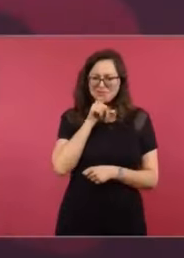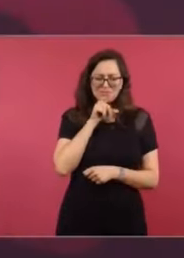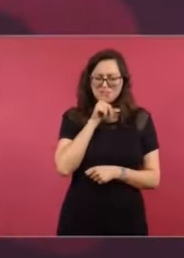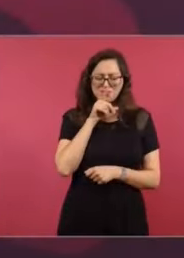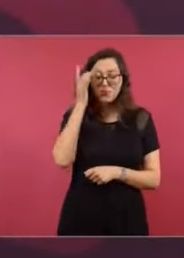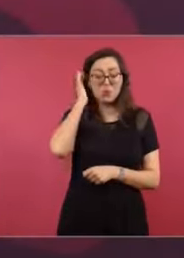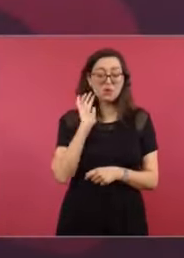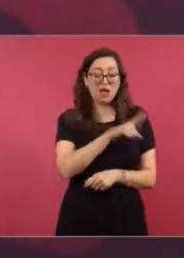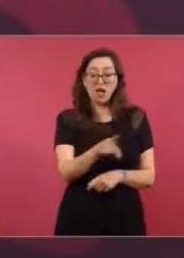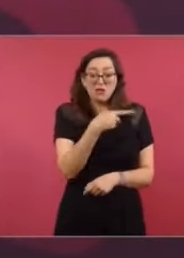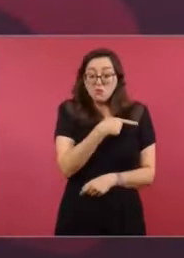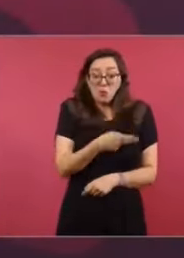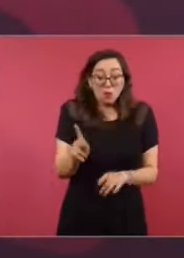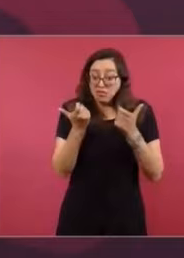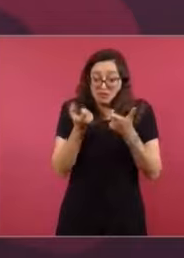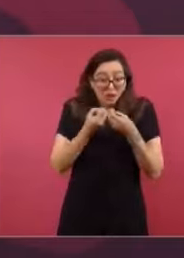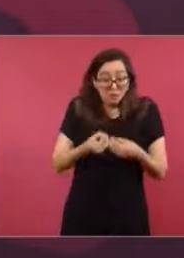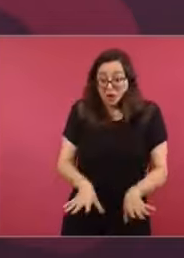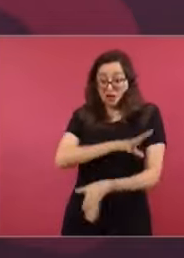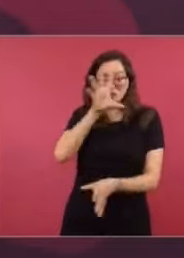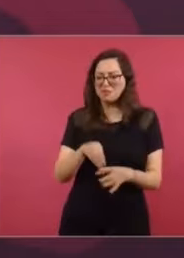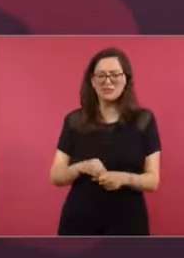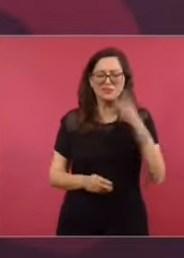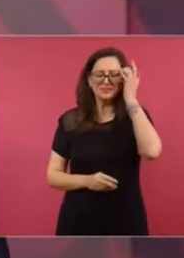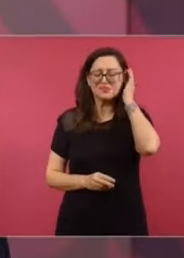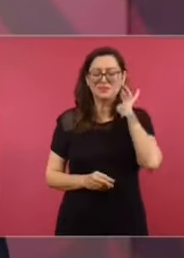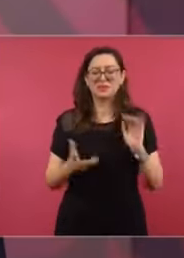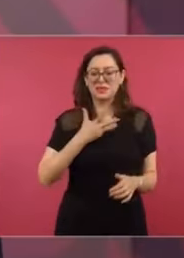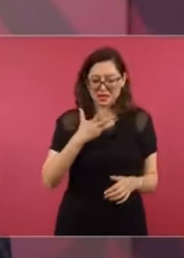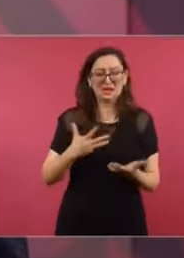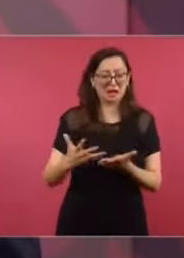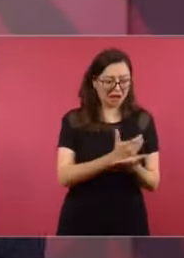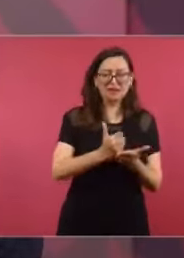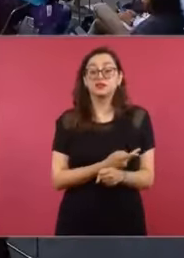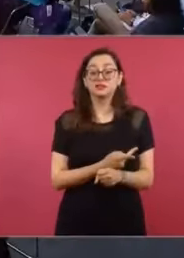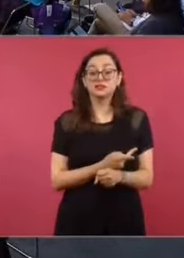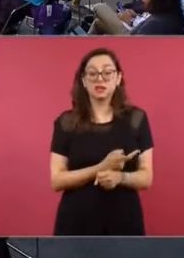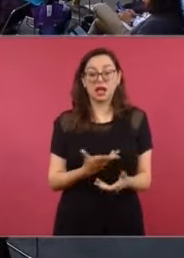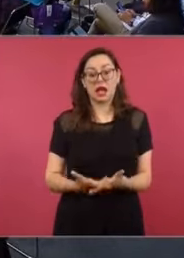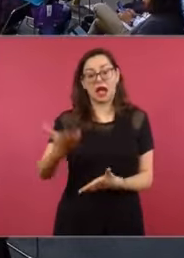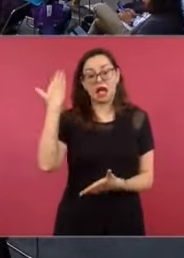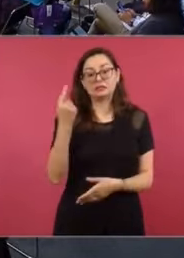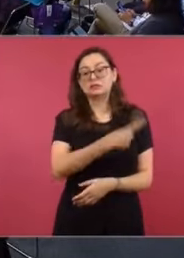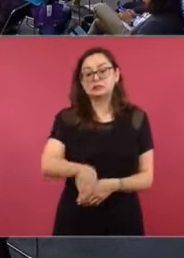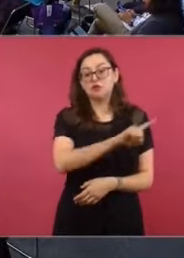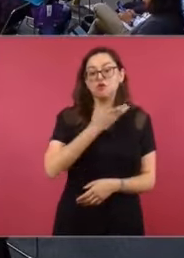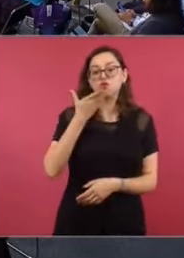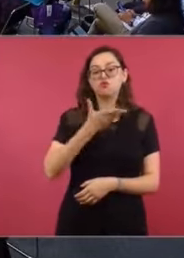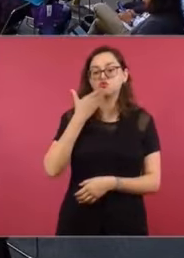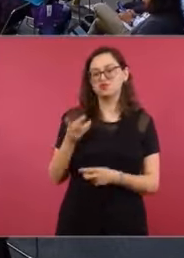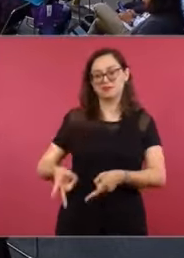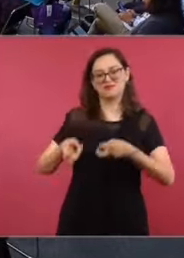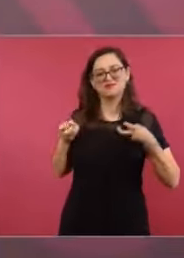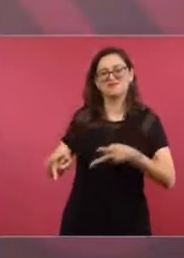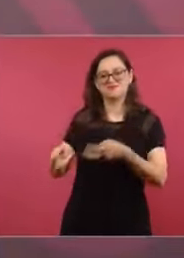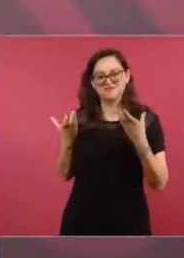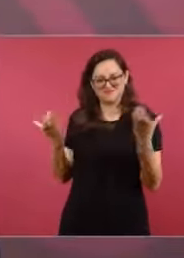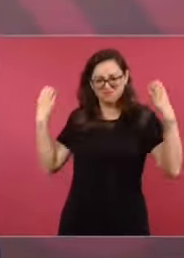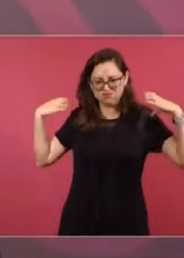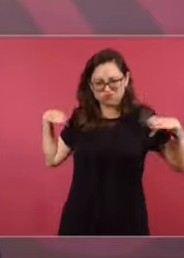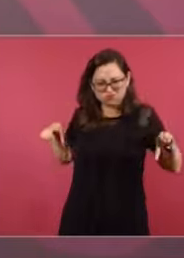queden sin bienes, no, no, no, hasta tienen utilidades, lo que pasa que antes eran viles robos,